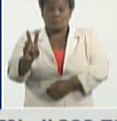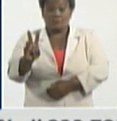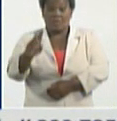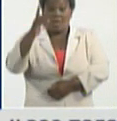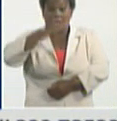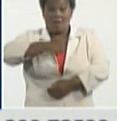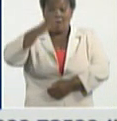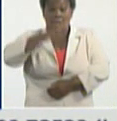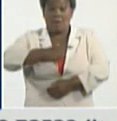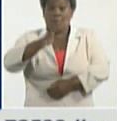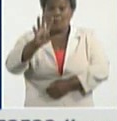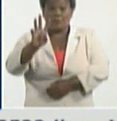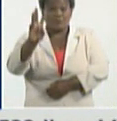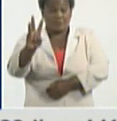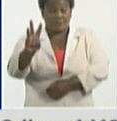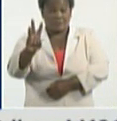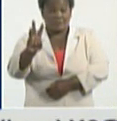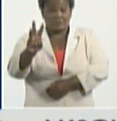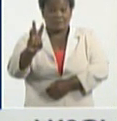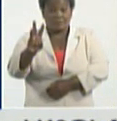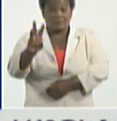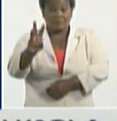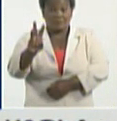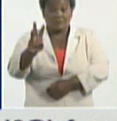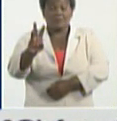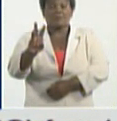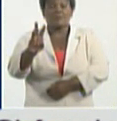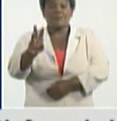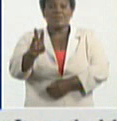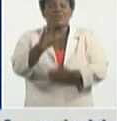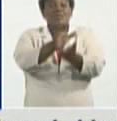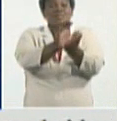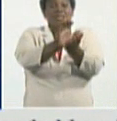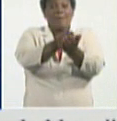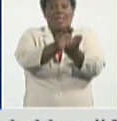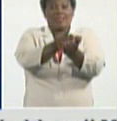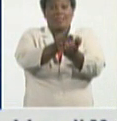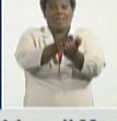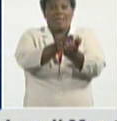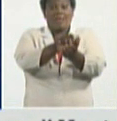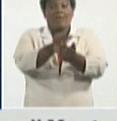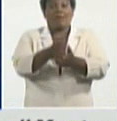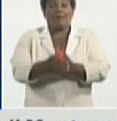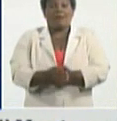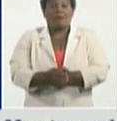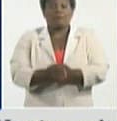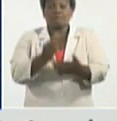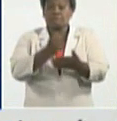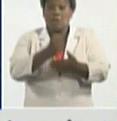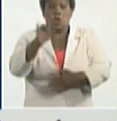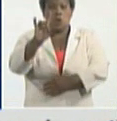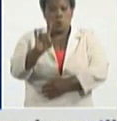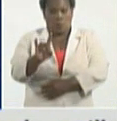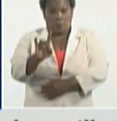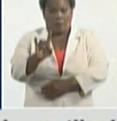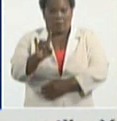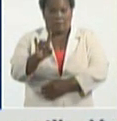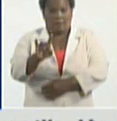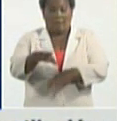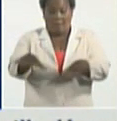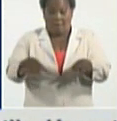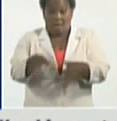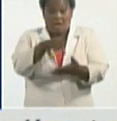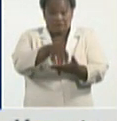Arabos 43, y el municipio Ciénaga de Zapata, se diagnostican 9 pacientes autóctonos.